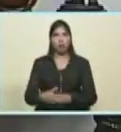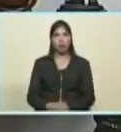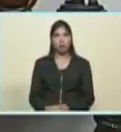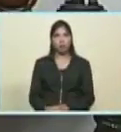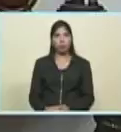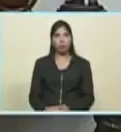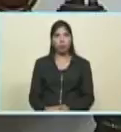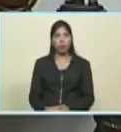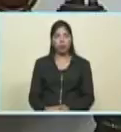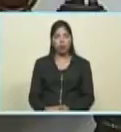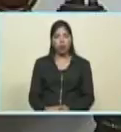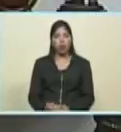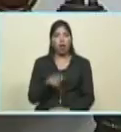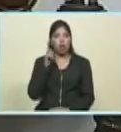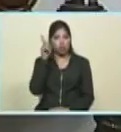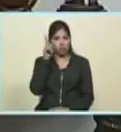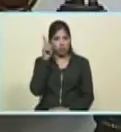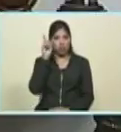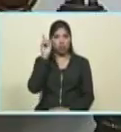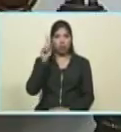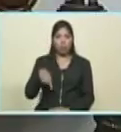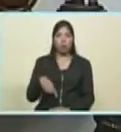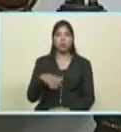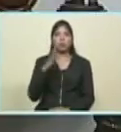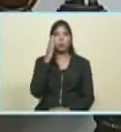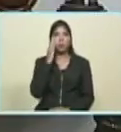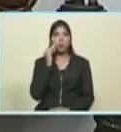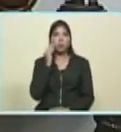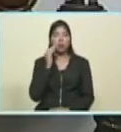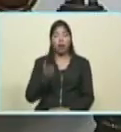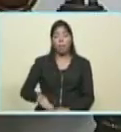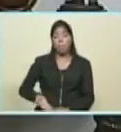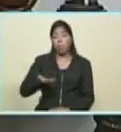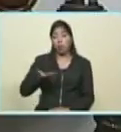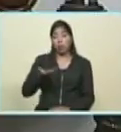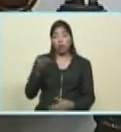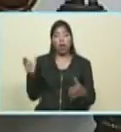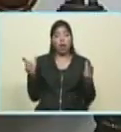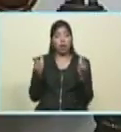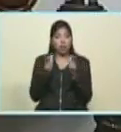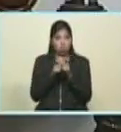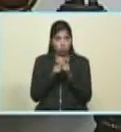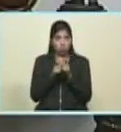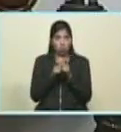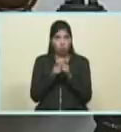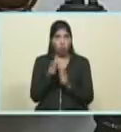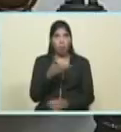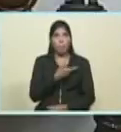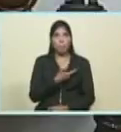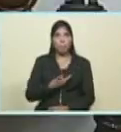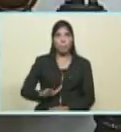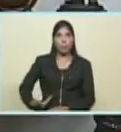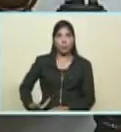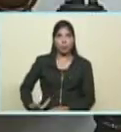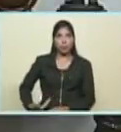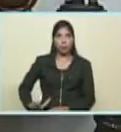También allí estuve una importante reunión con el presidente de